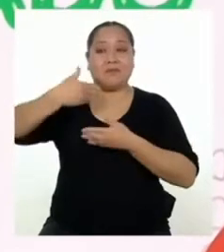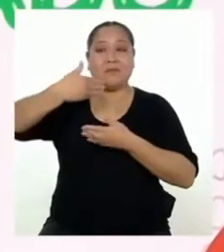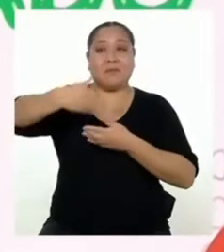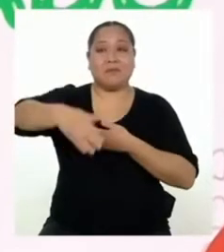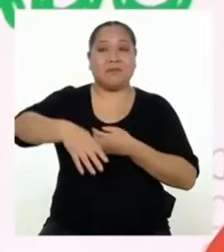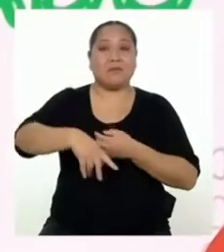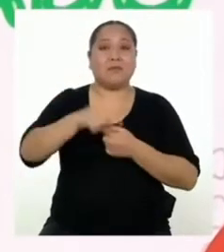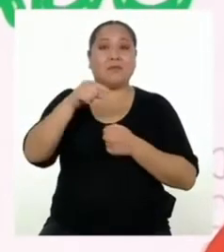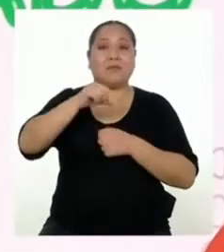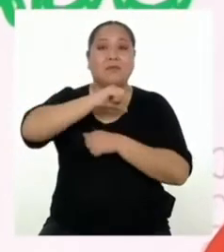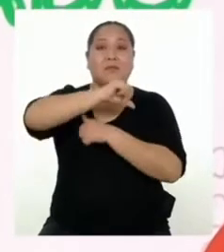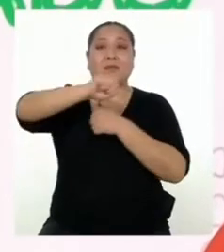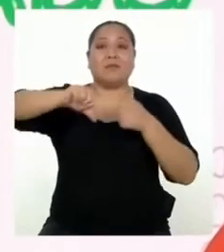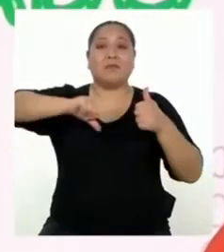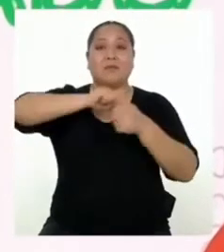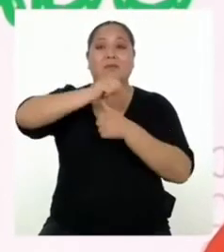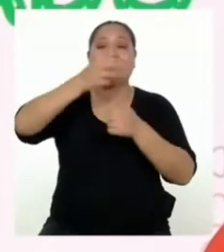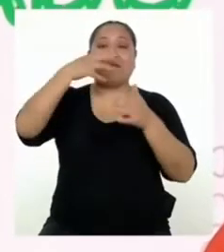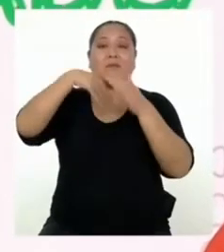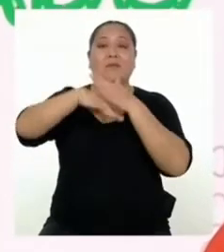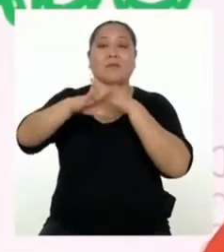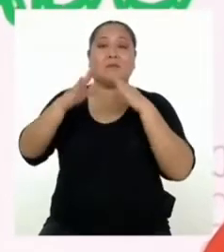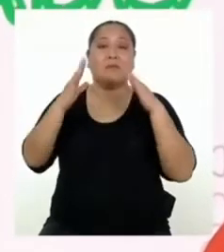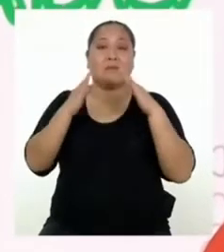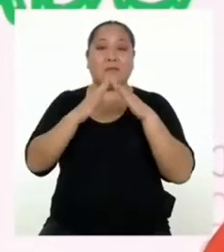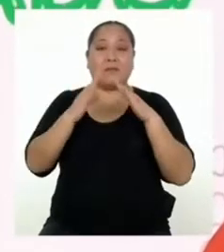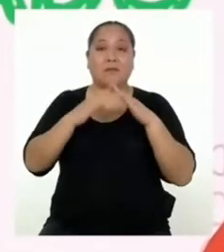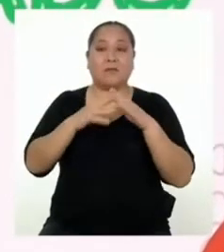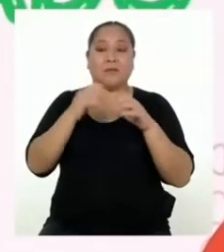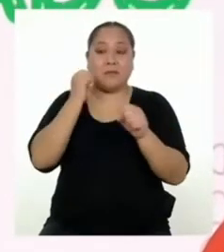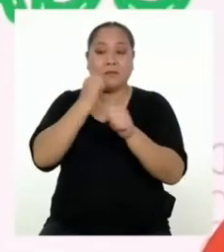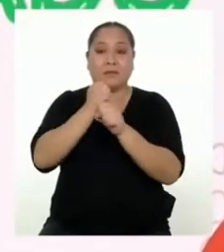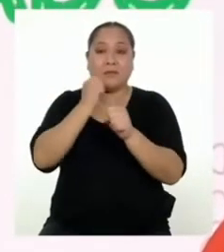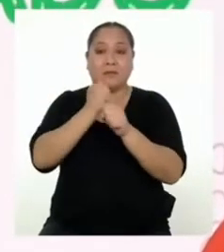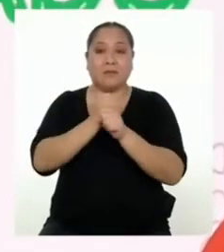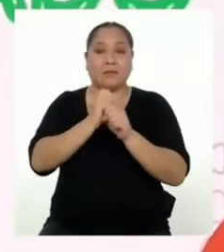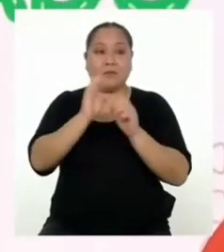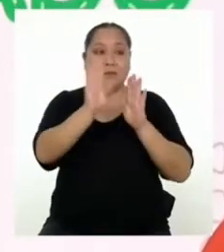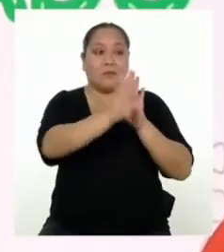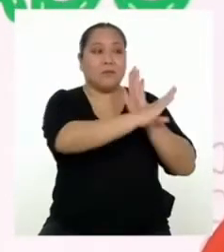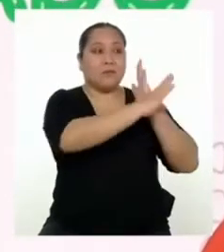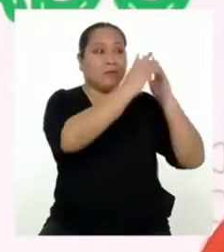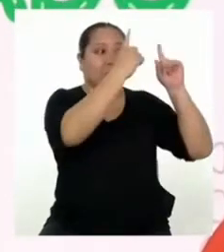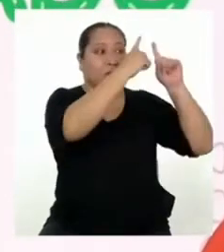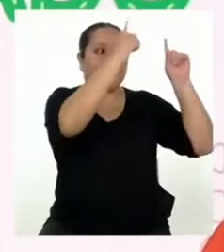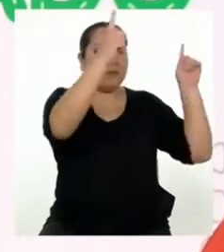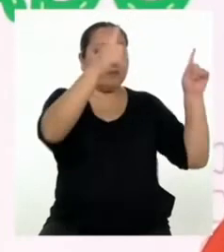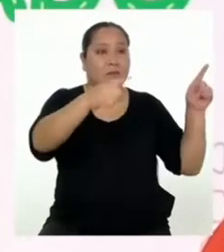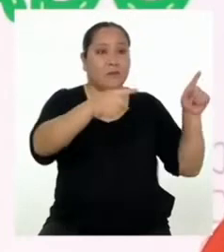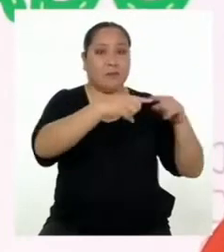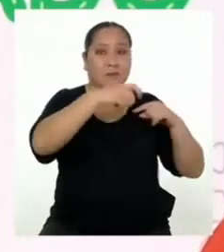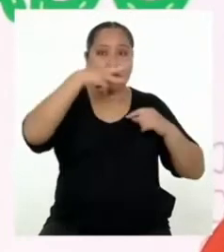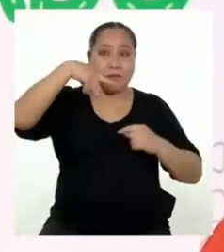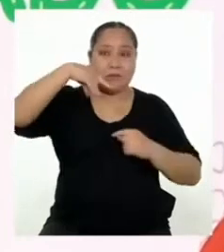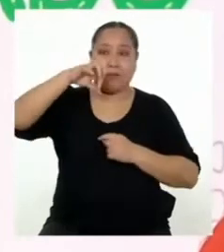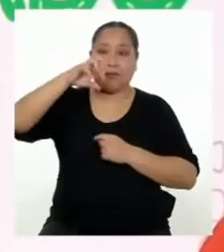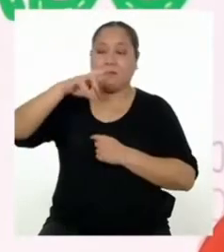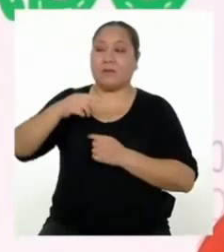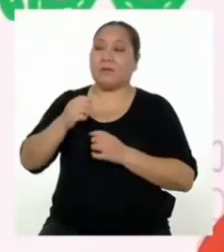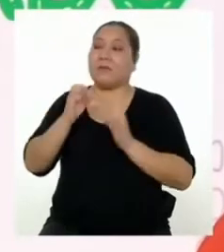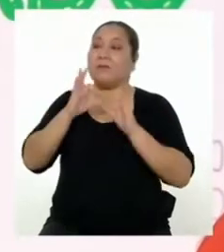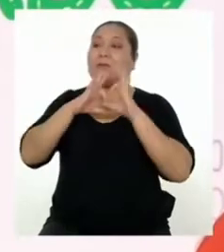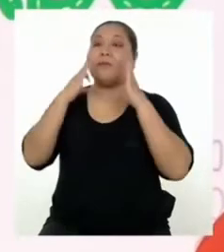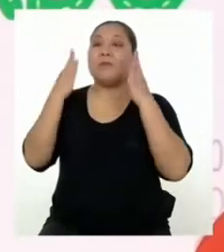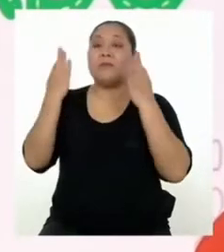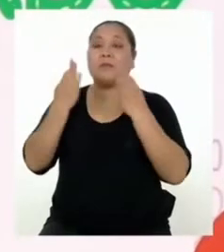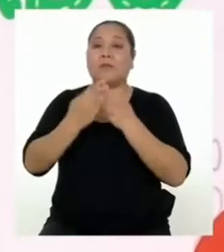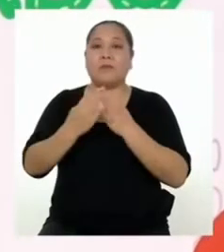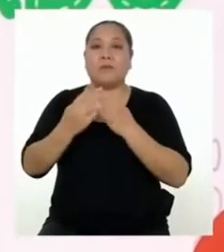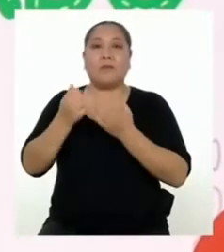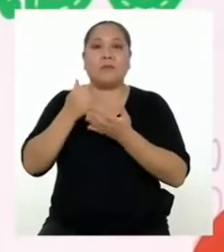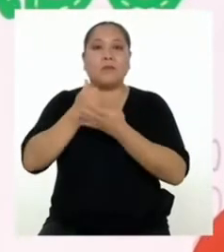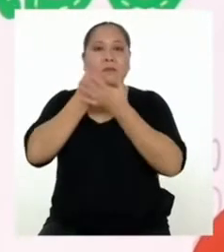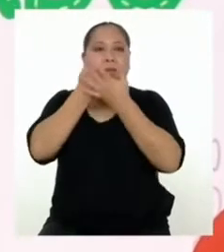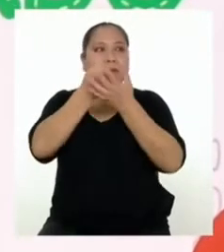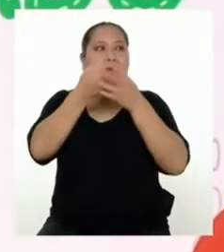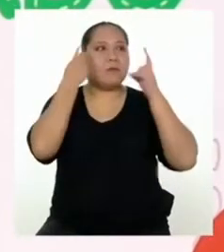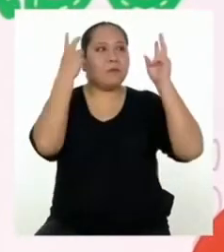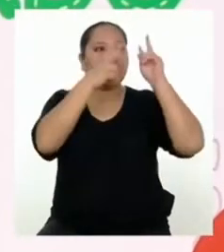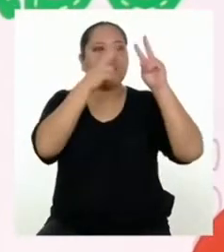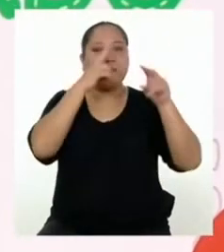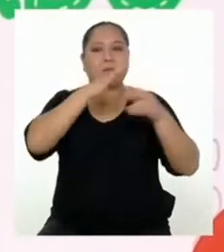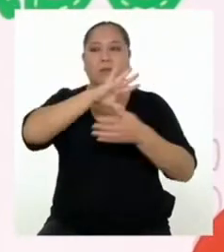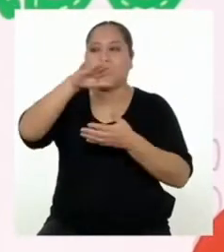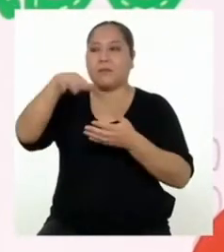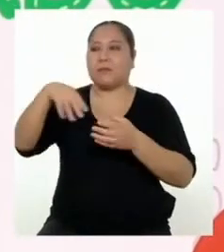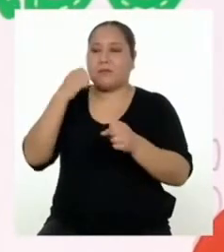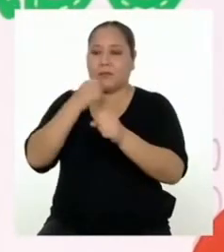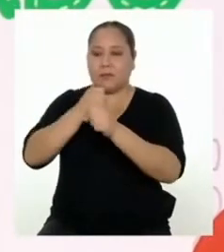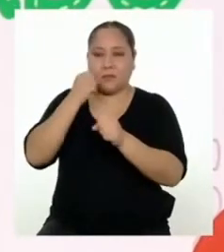está siendo la convivencia en el hogar y que estamos trabajando un periódico mural familiar que nos ayudará a visibilizar todos los trabajos que